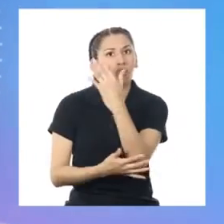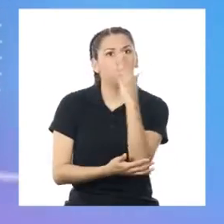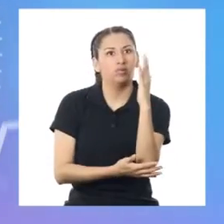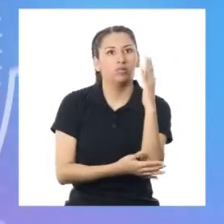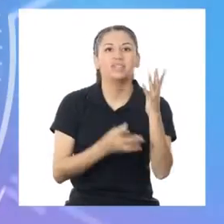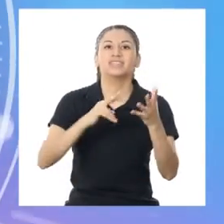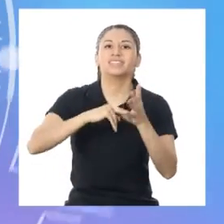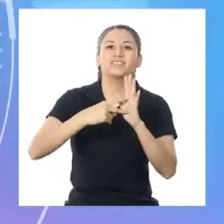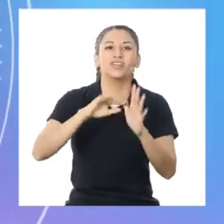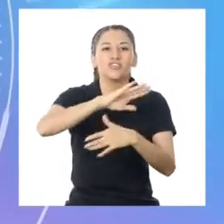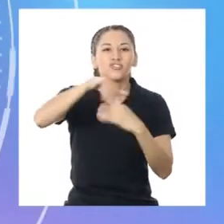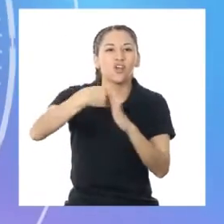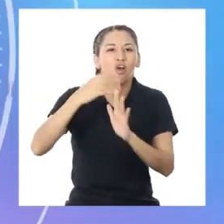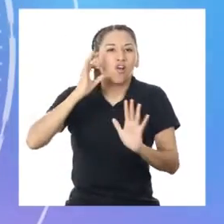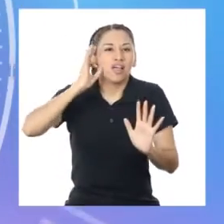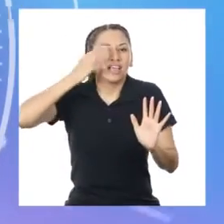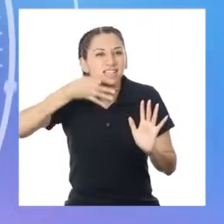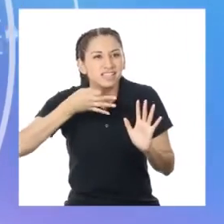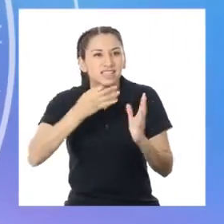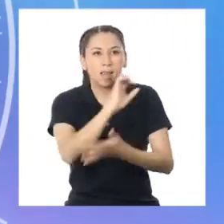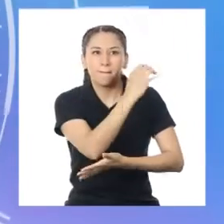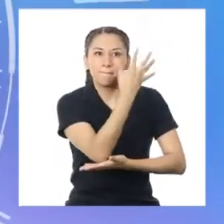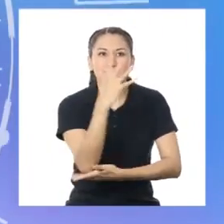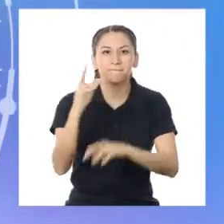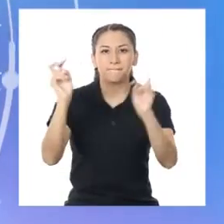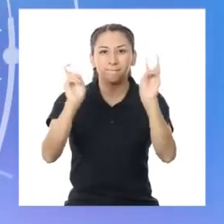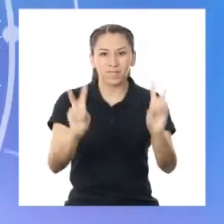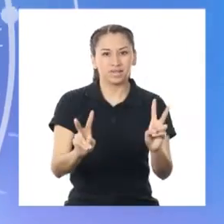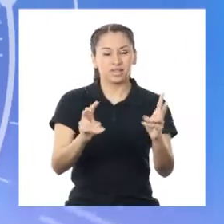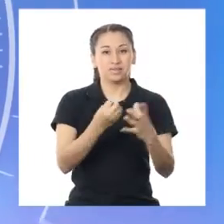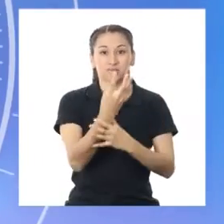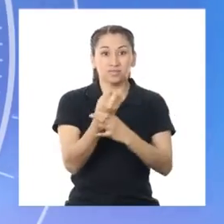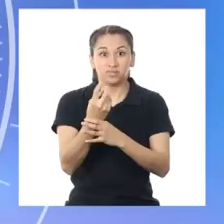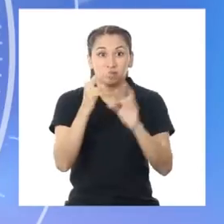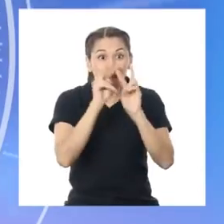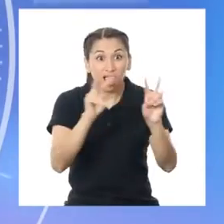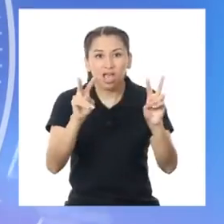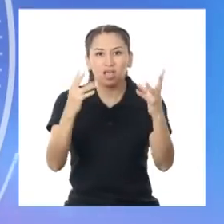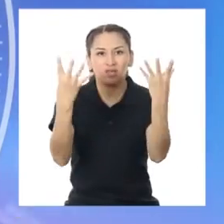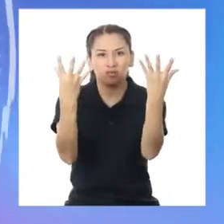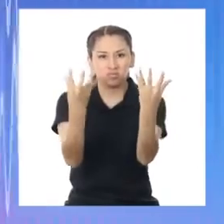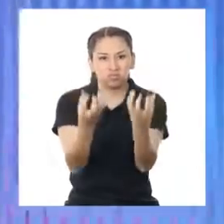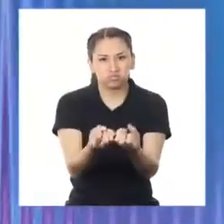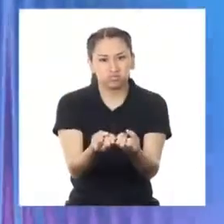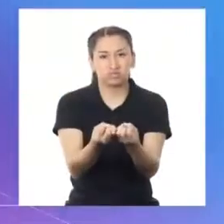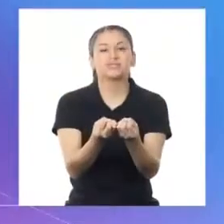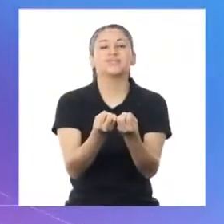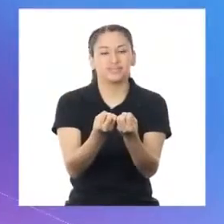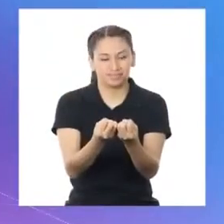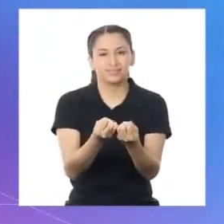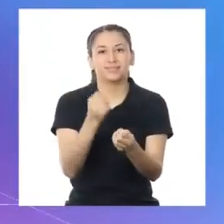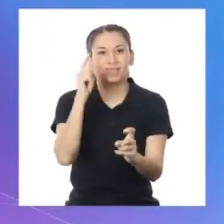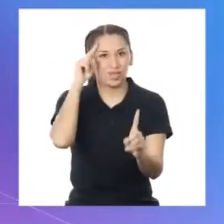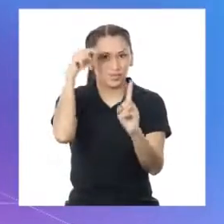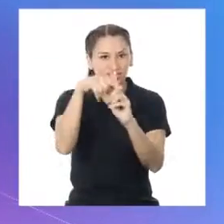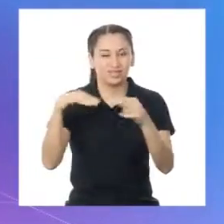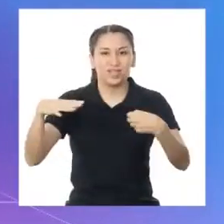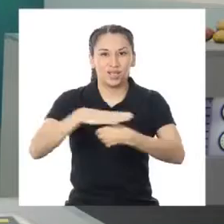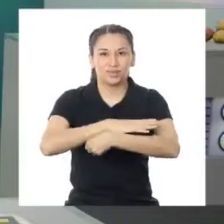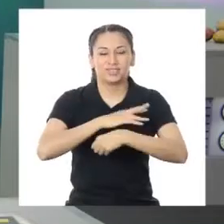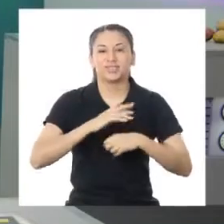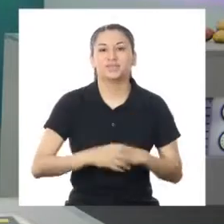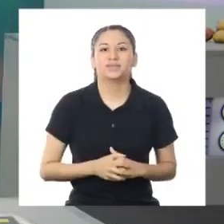decir, que toda la riqueza vegetal ve notoriamente disminuida. Propósito cumplido.